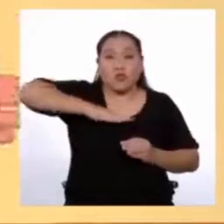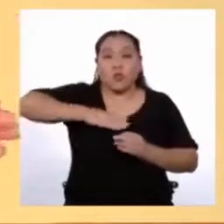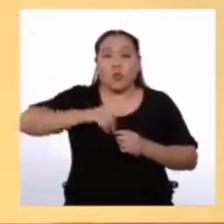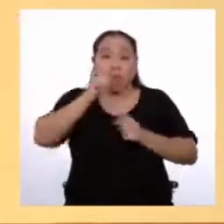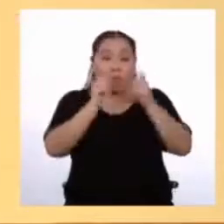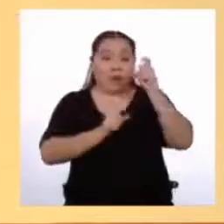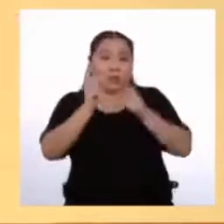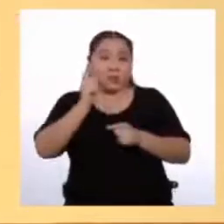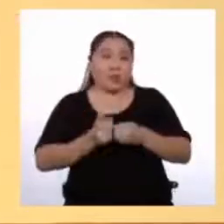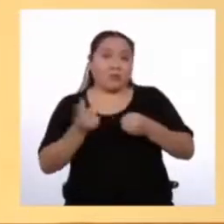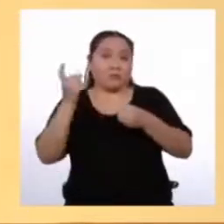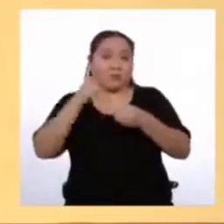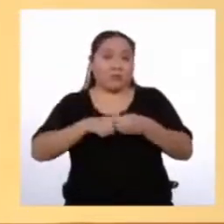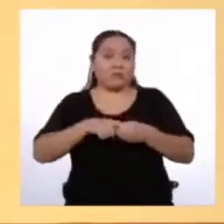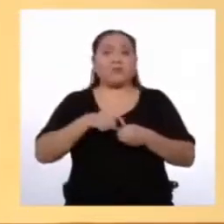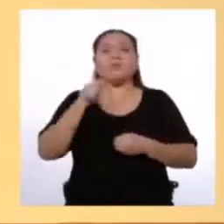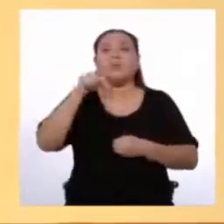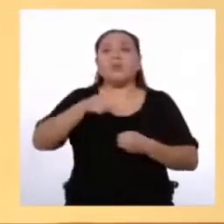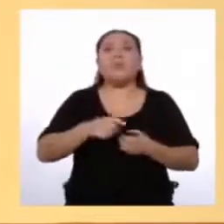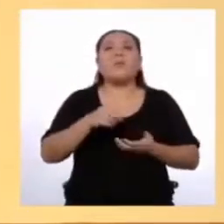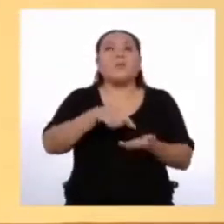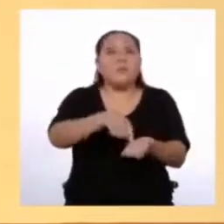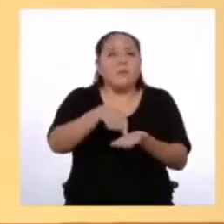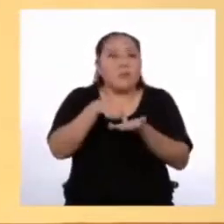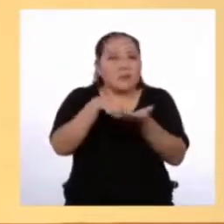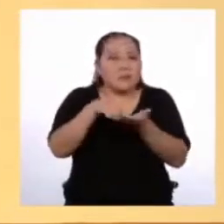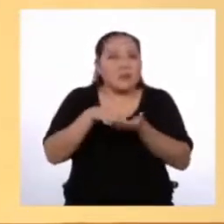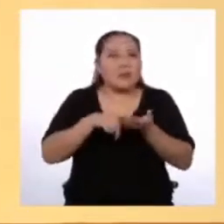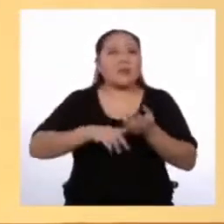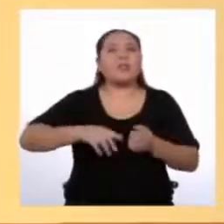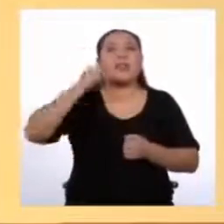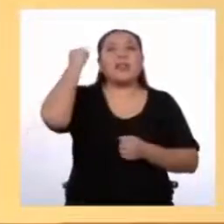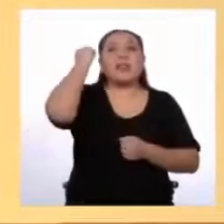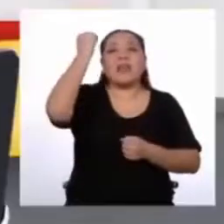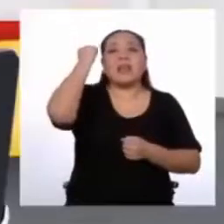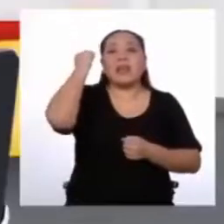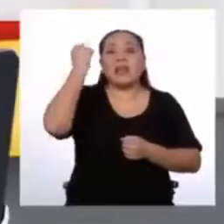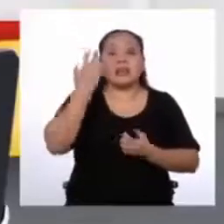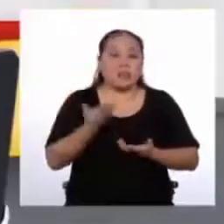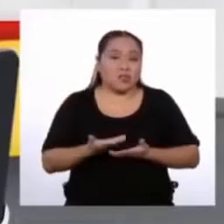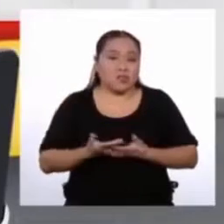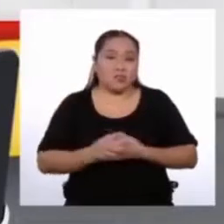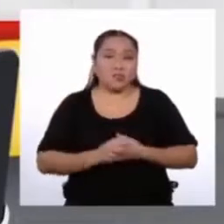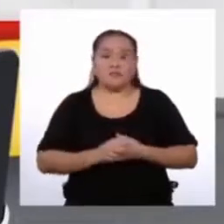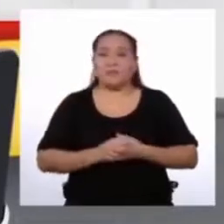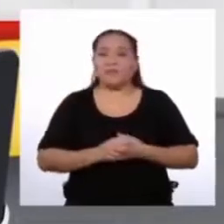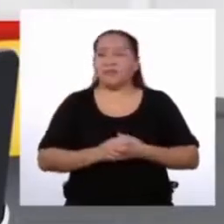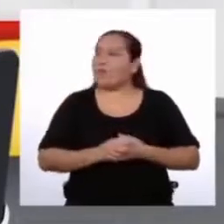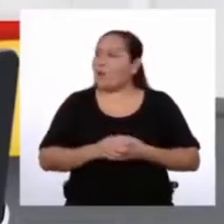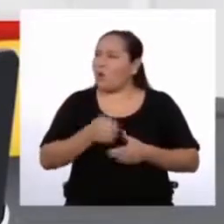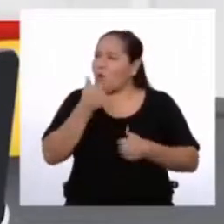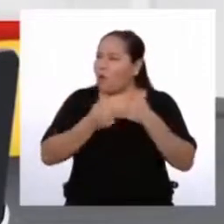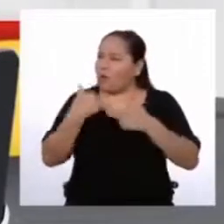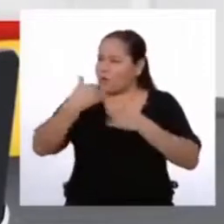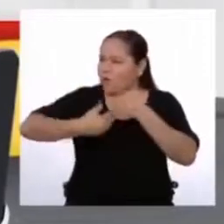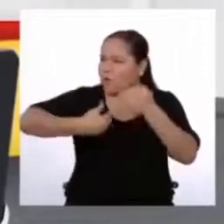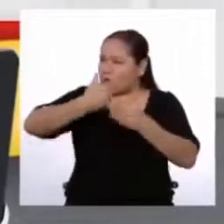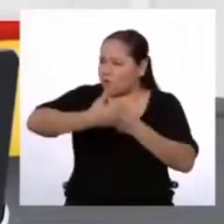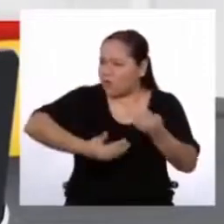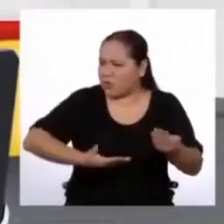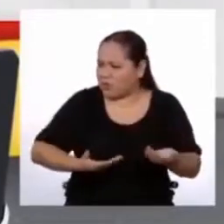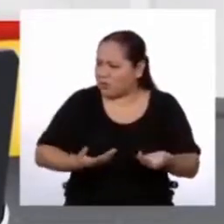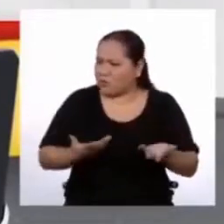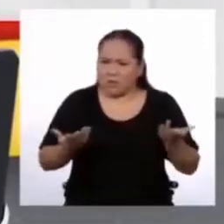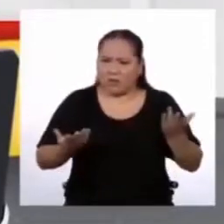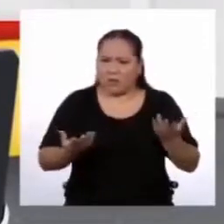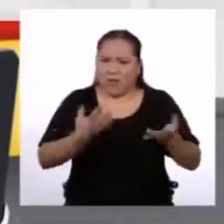Podemos ejercer nuestro derecho de iniciativa previsto desde la Constitución Y cuál es ese proceso que tiene